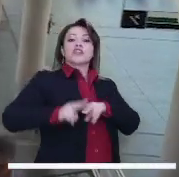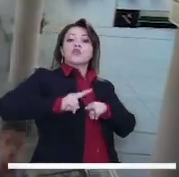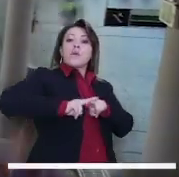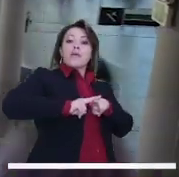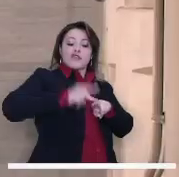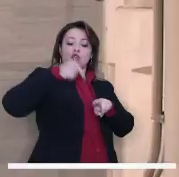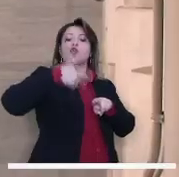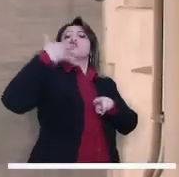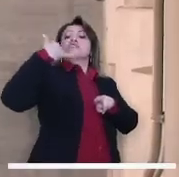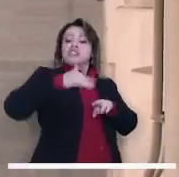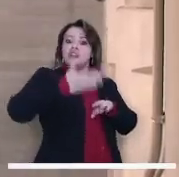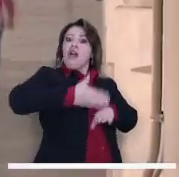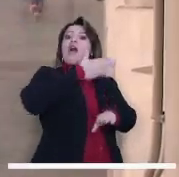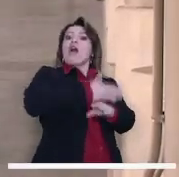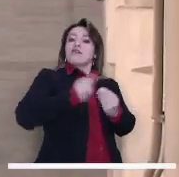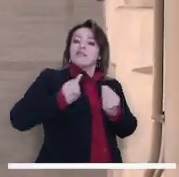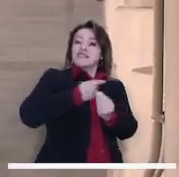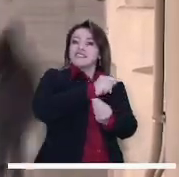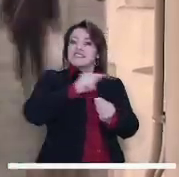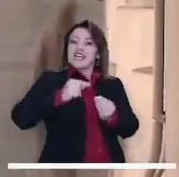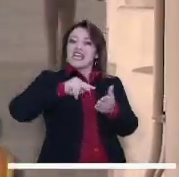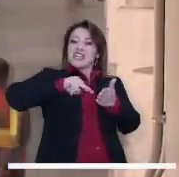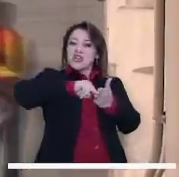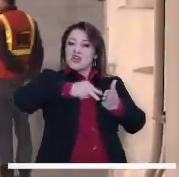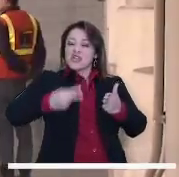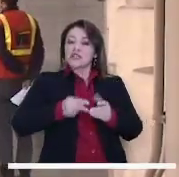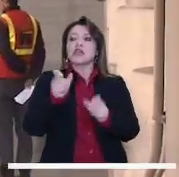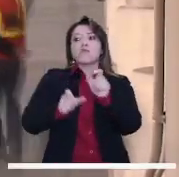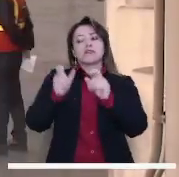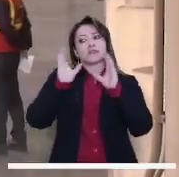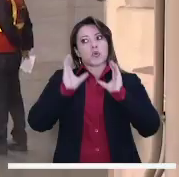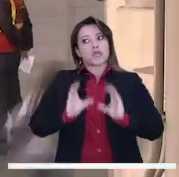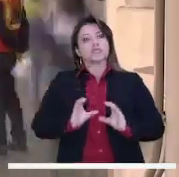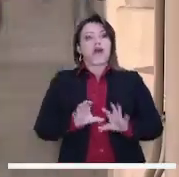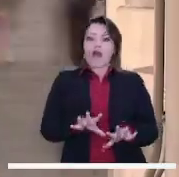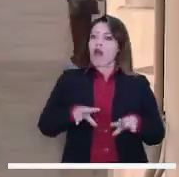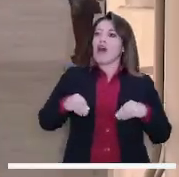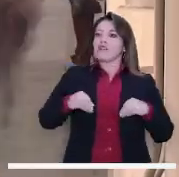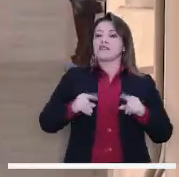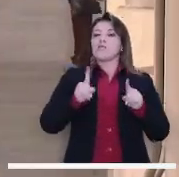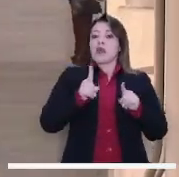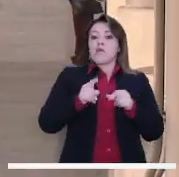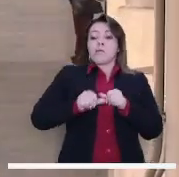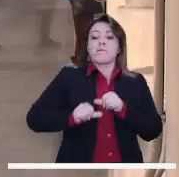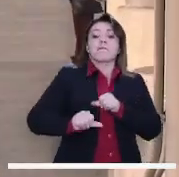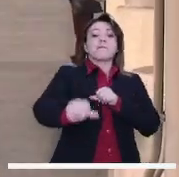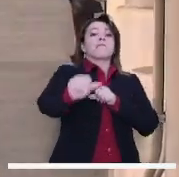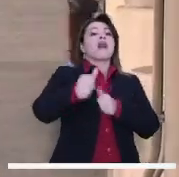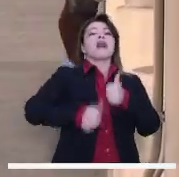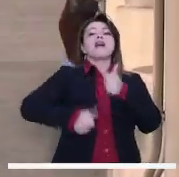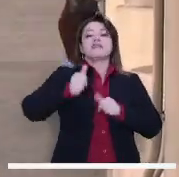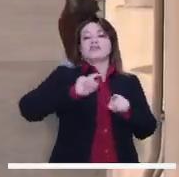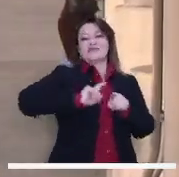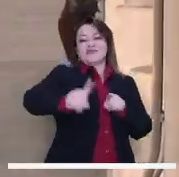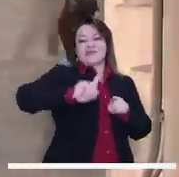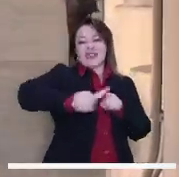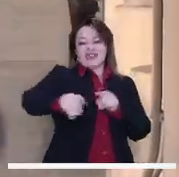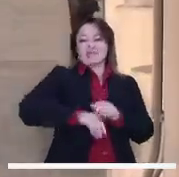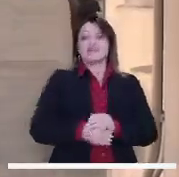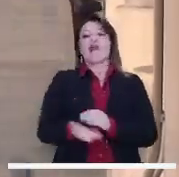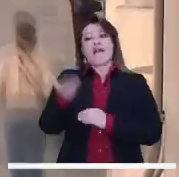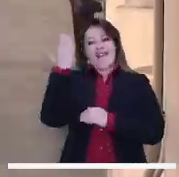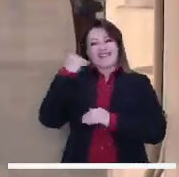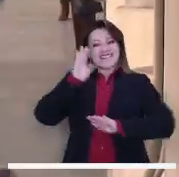proyecto Metro, que cuenta con los estudios técnicos y la aceptación general entre la opinión pública y la ciudadanía capitalina,